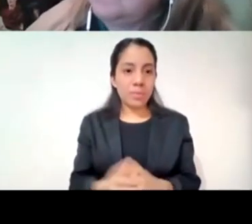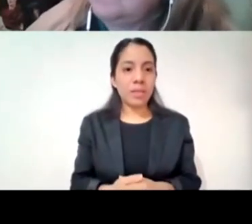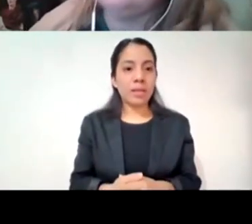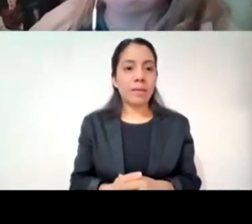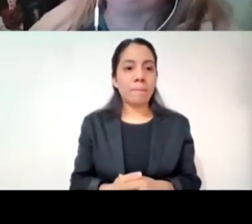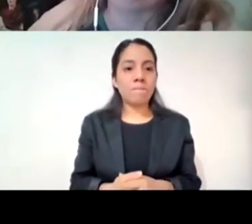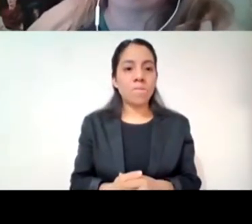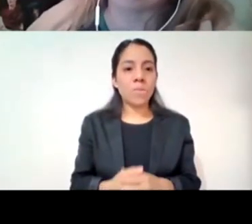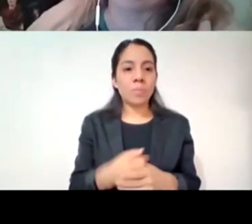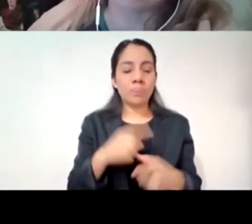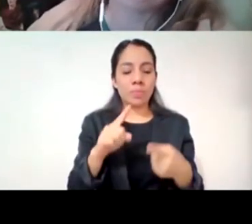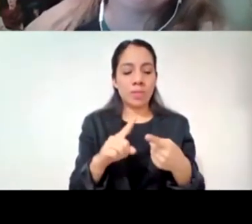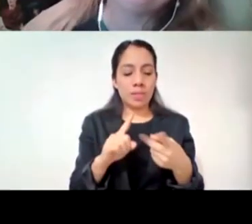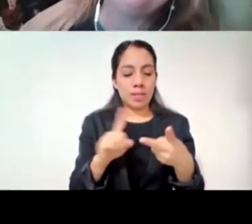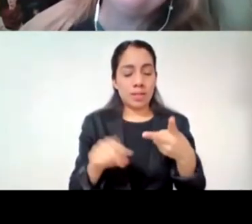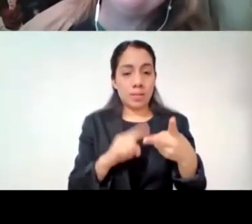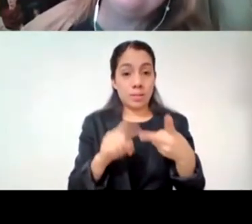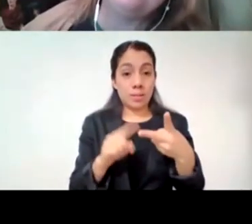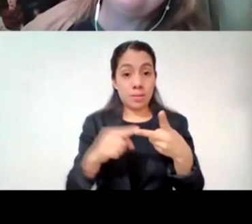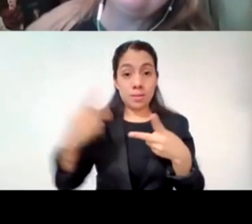la segunda pregunta de